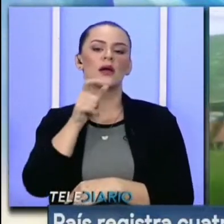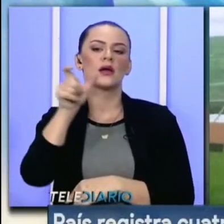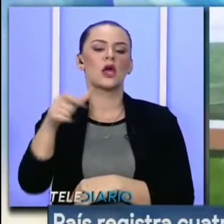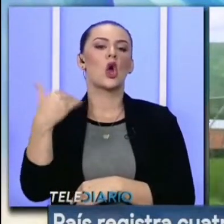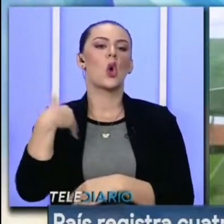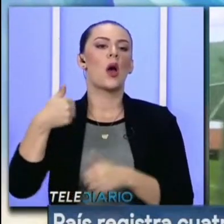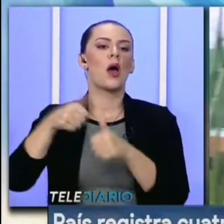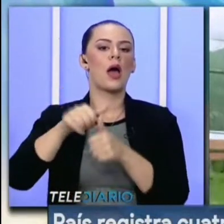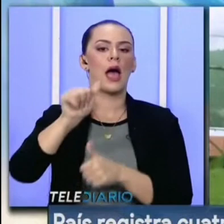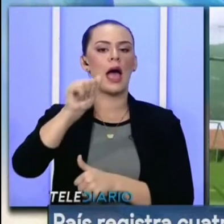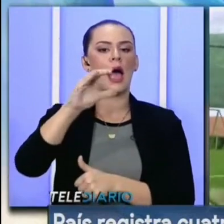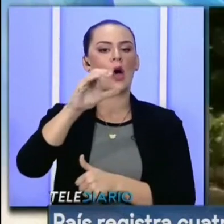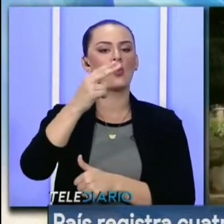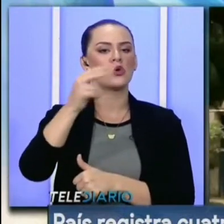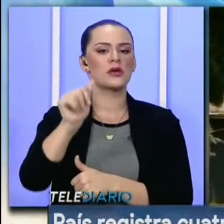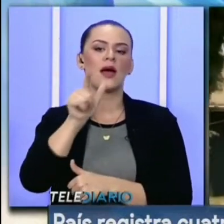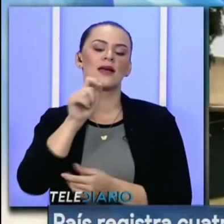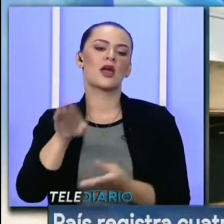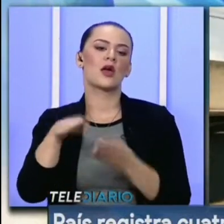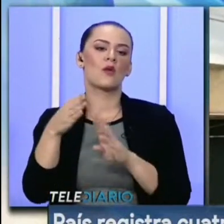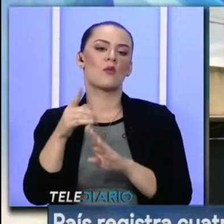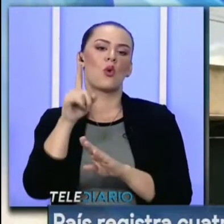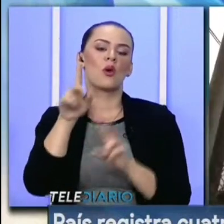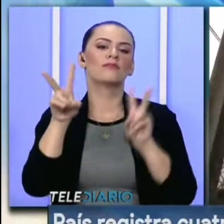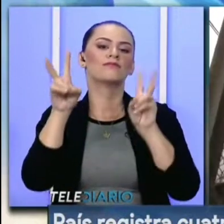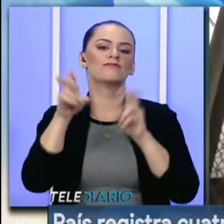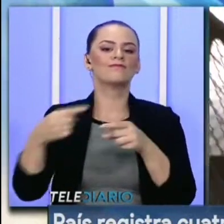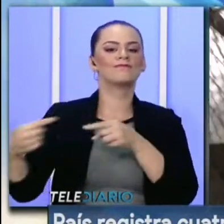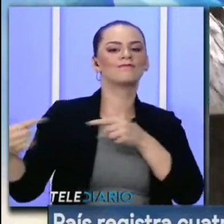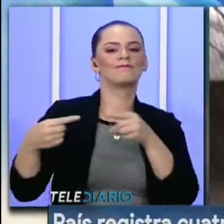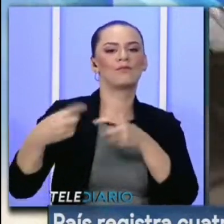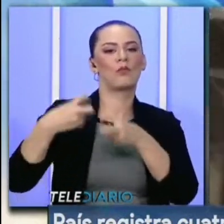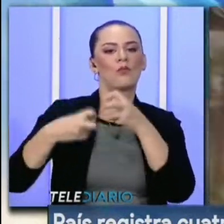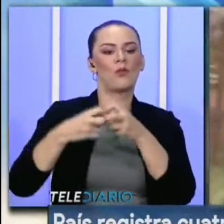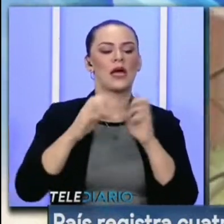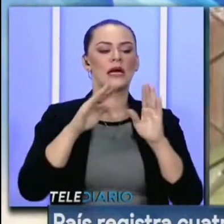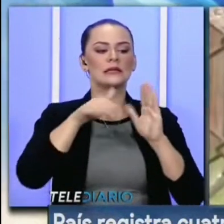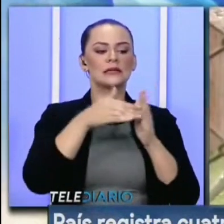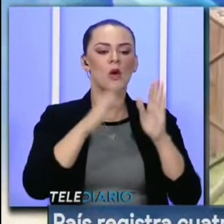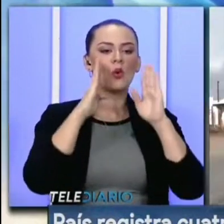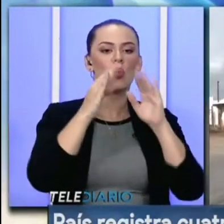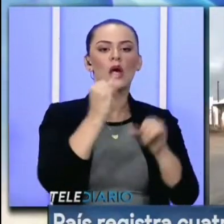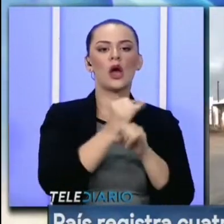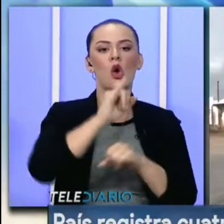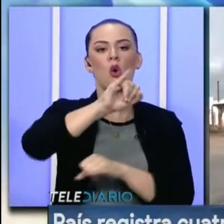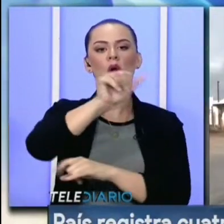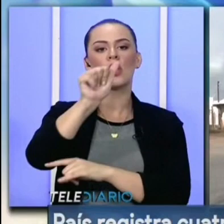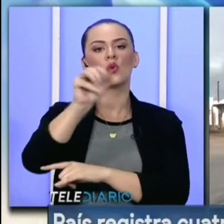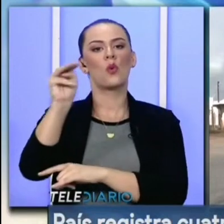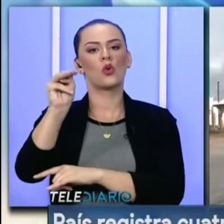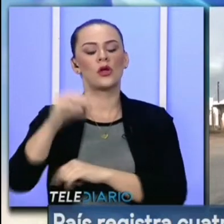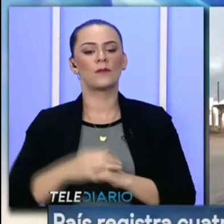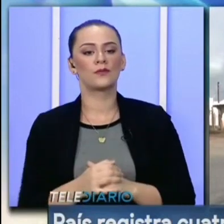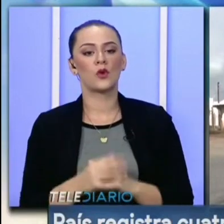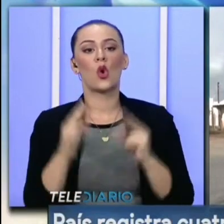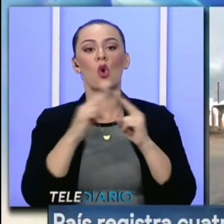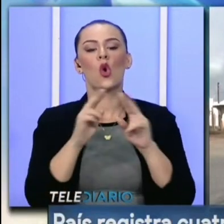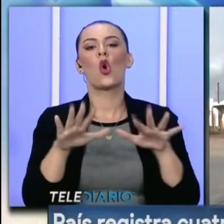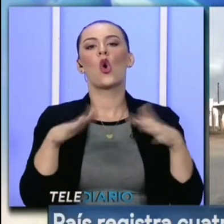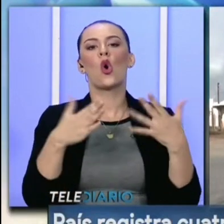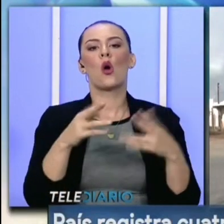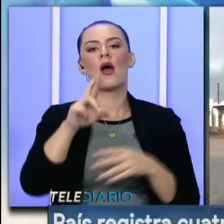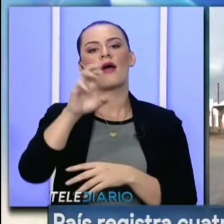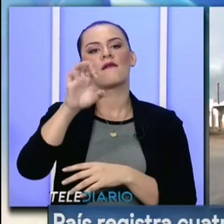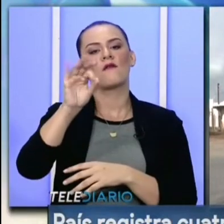trató de un hombre de apellido Acuña, quien murió tras una aparente riña en el Centro de Atención Institucional Jorge Arturo Montero, conocido